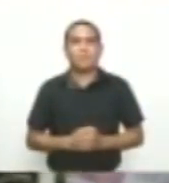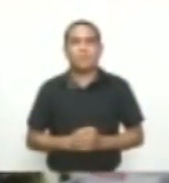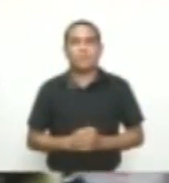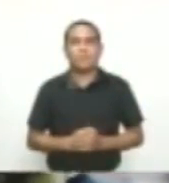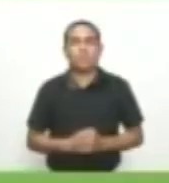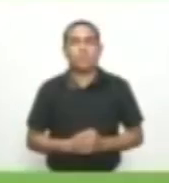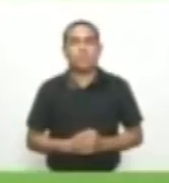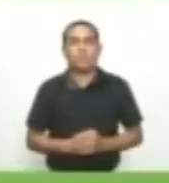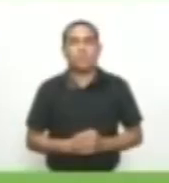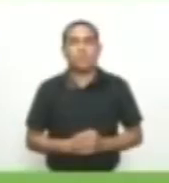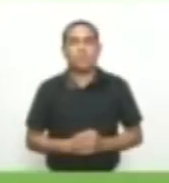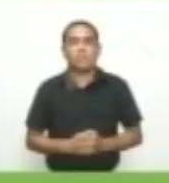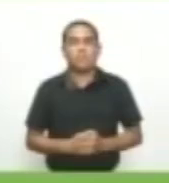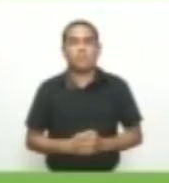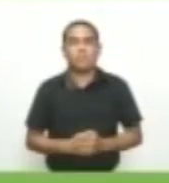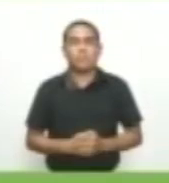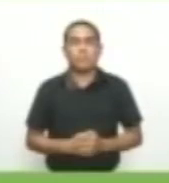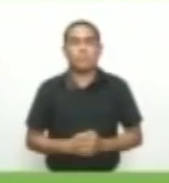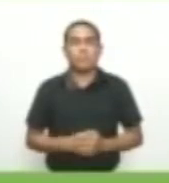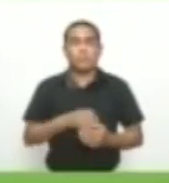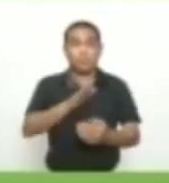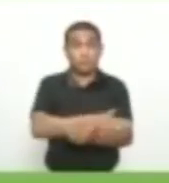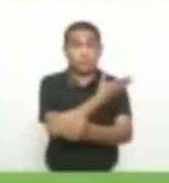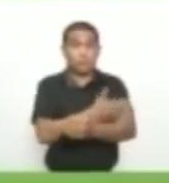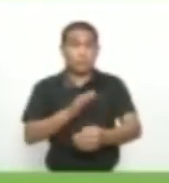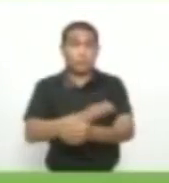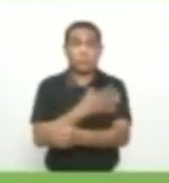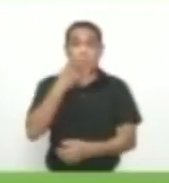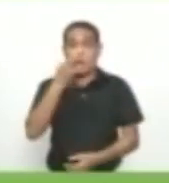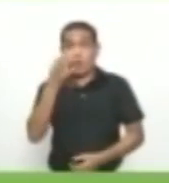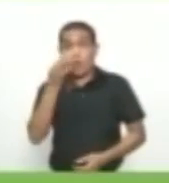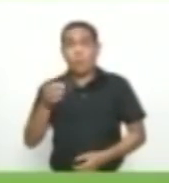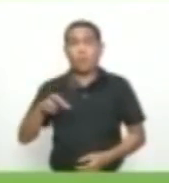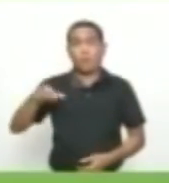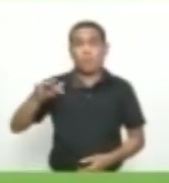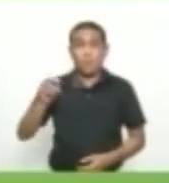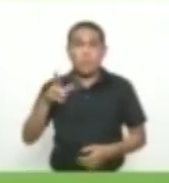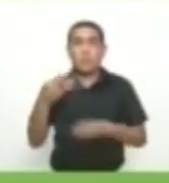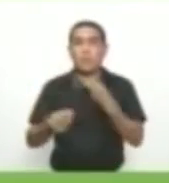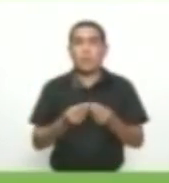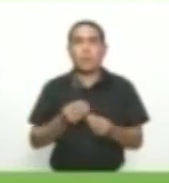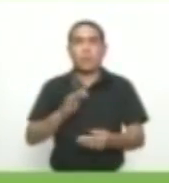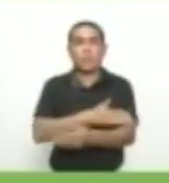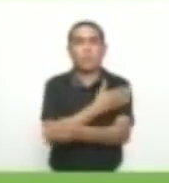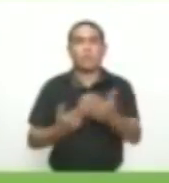Música El cantante Poricua Papi Huilo Lanza su álbum Debut Persiguiendo